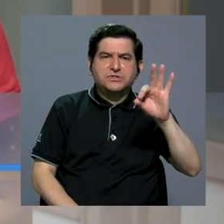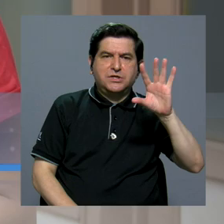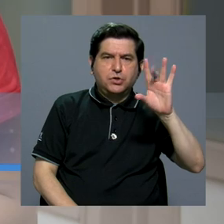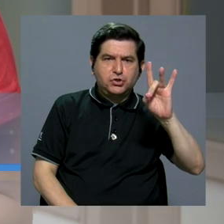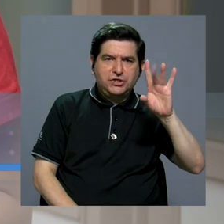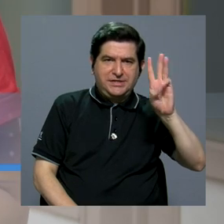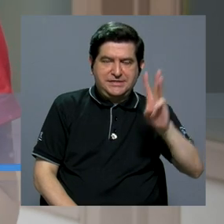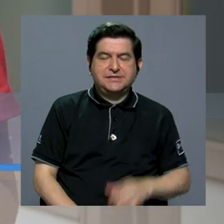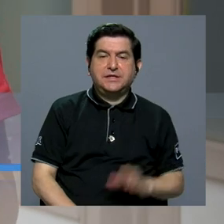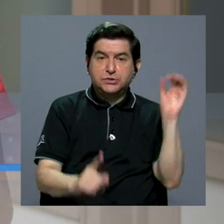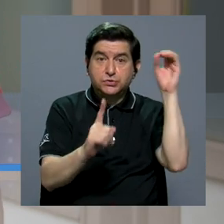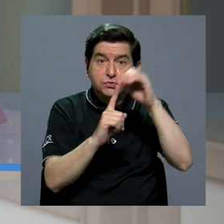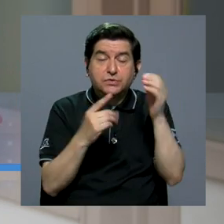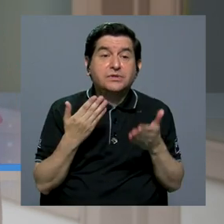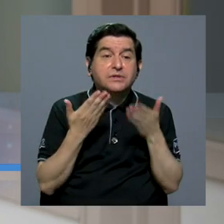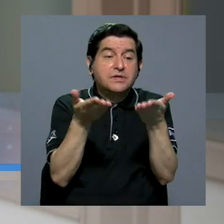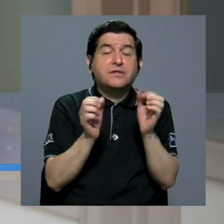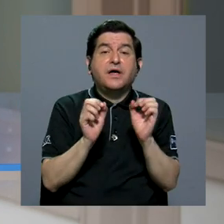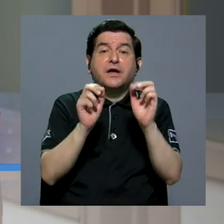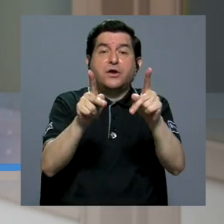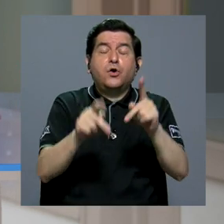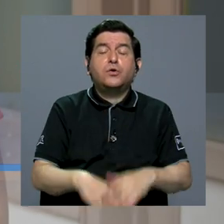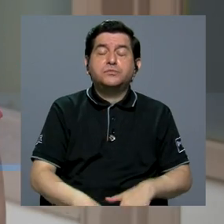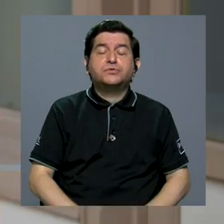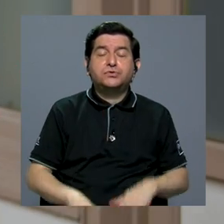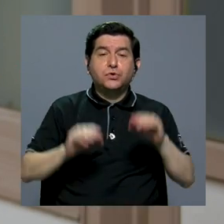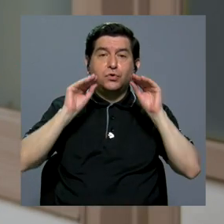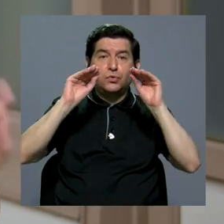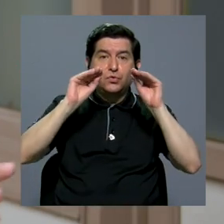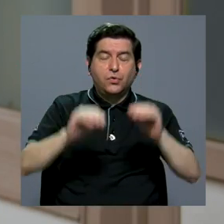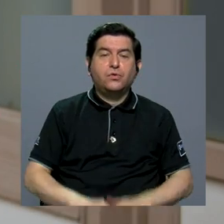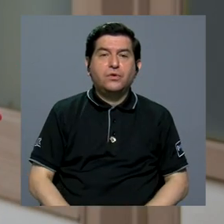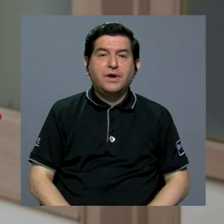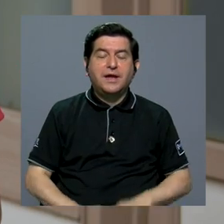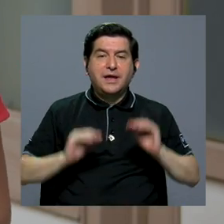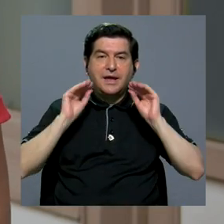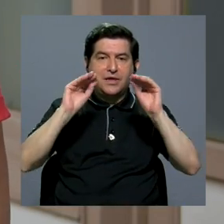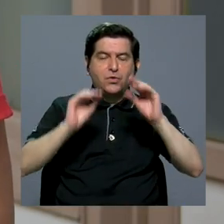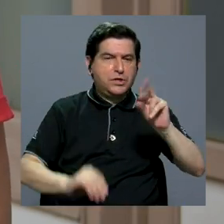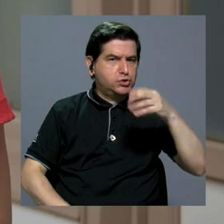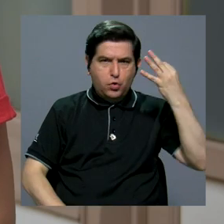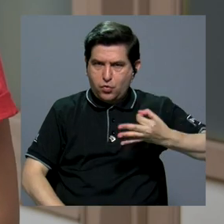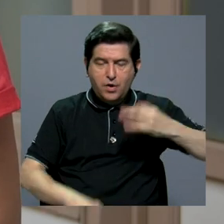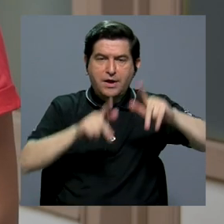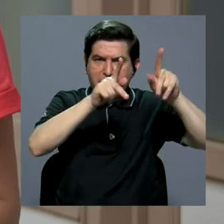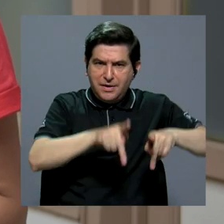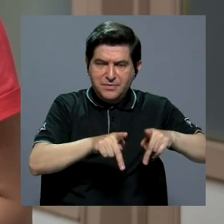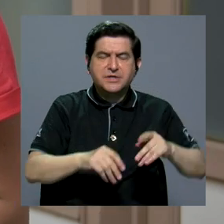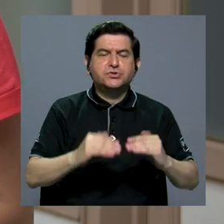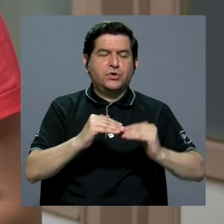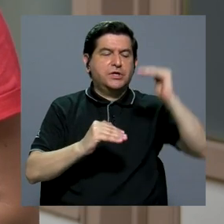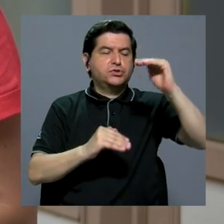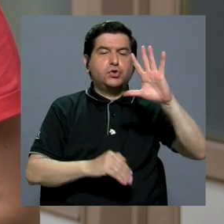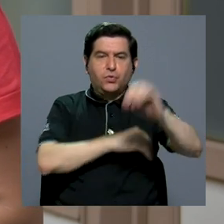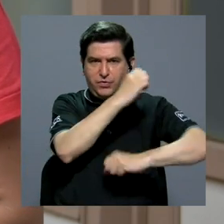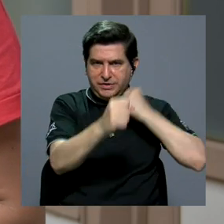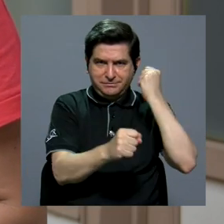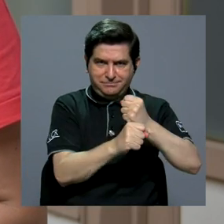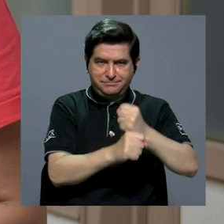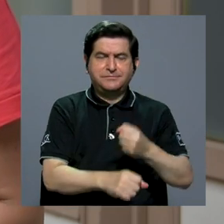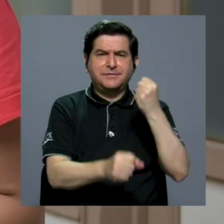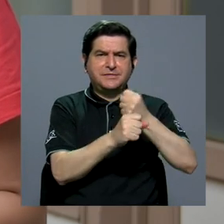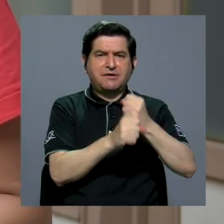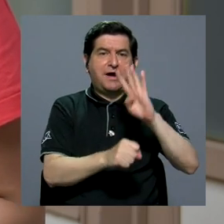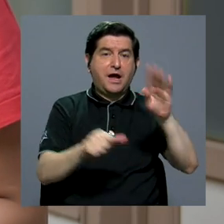1986 con el objetivo de brindar opciones educativas en un formato de educación no formal a personas mayores de 50